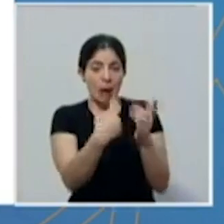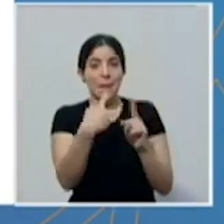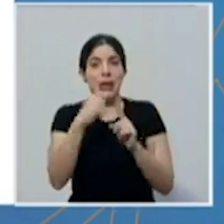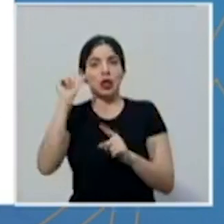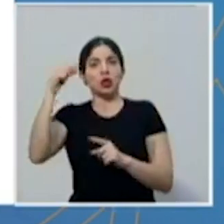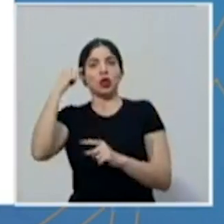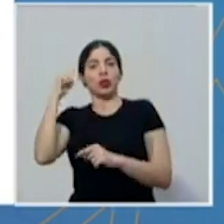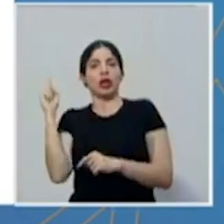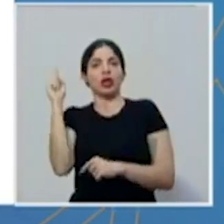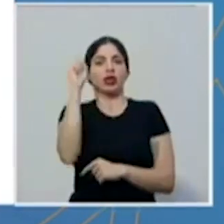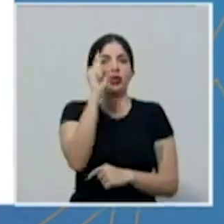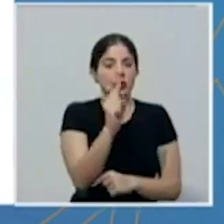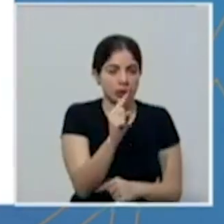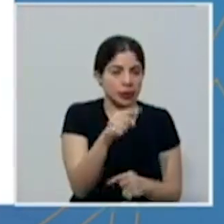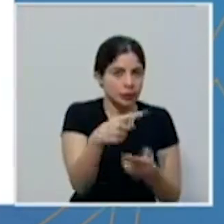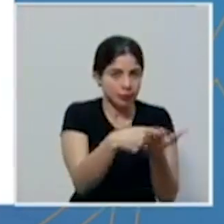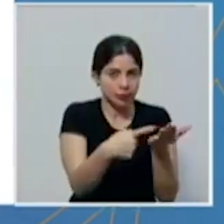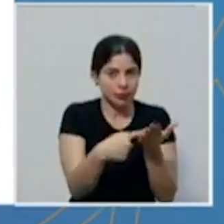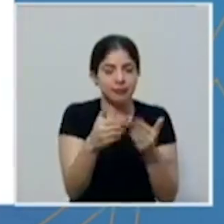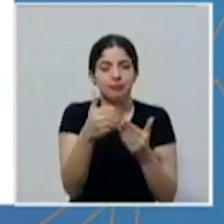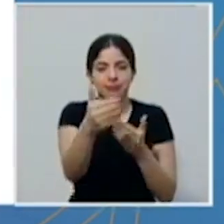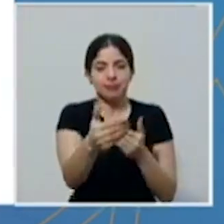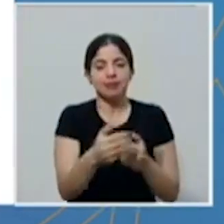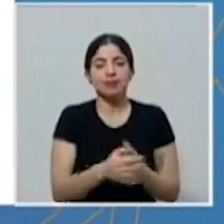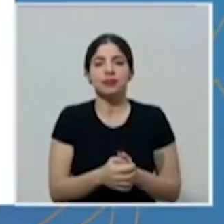gubernamentales. Pasamos.